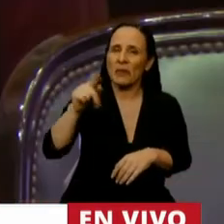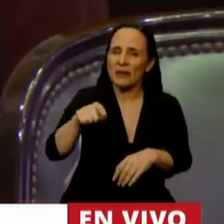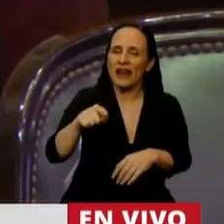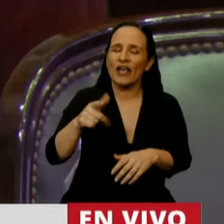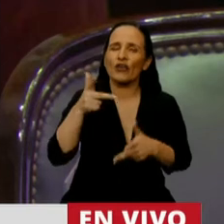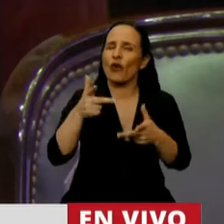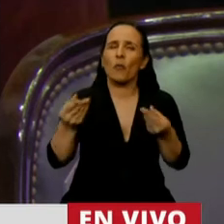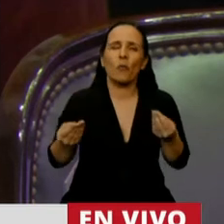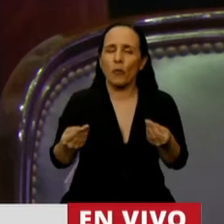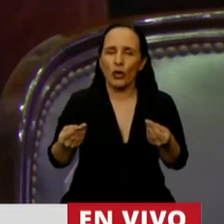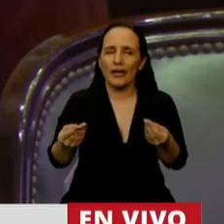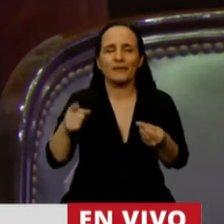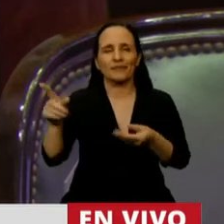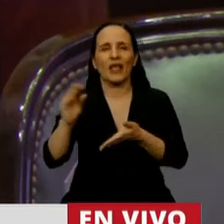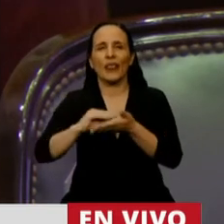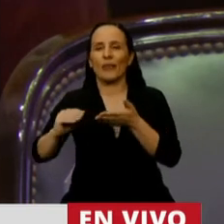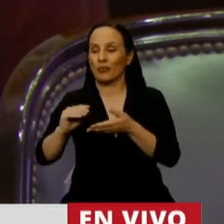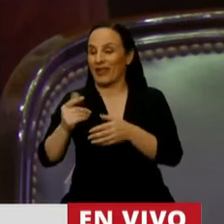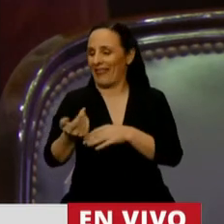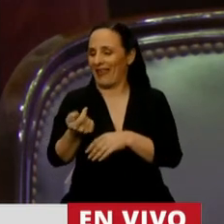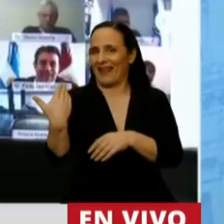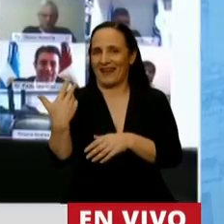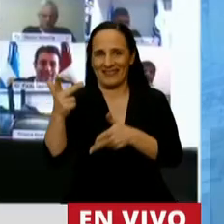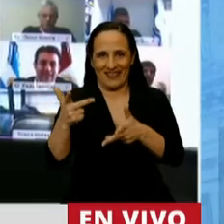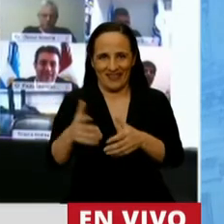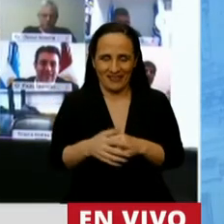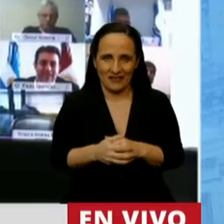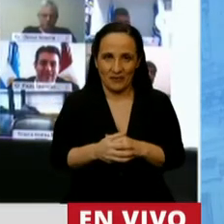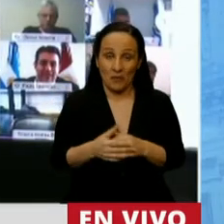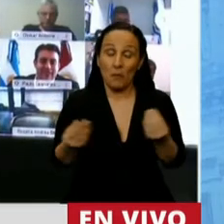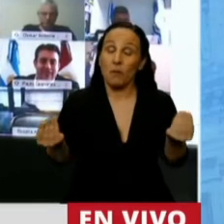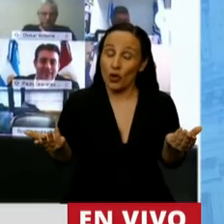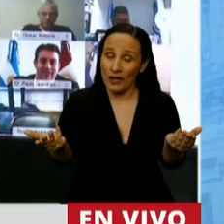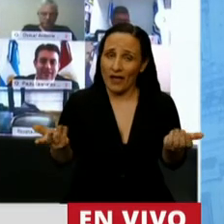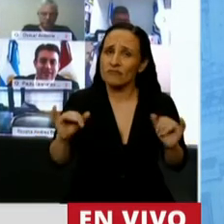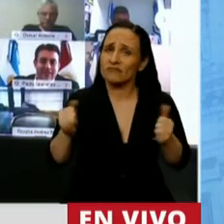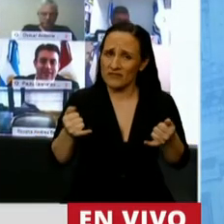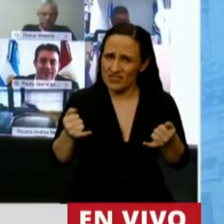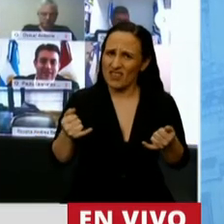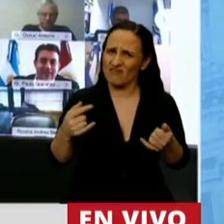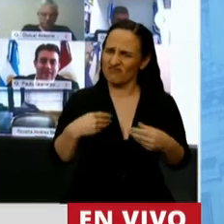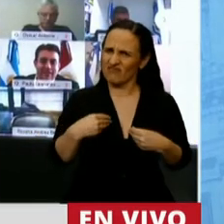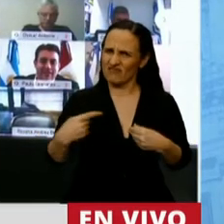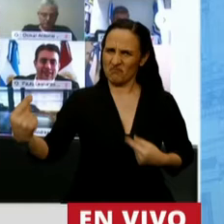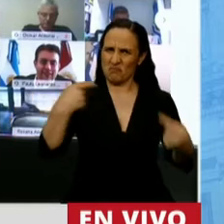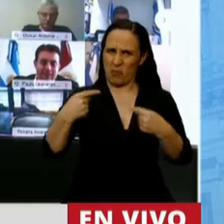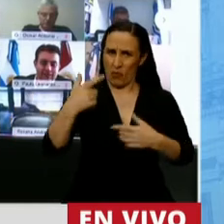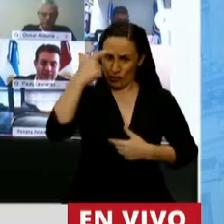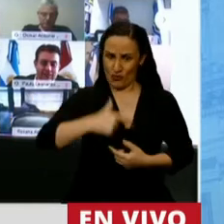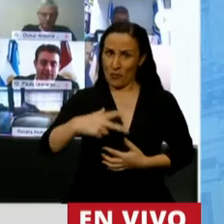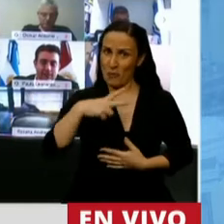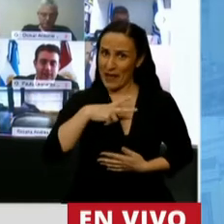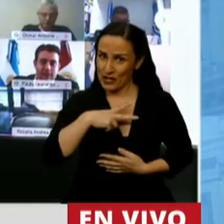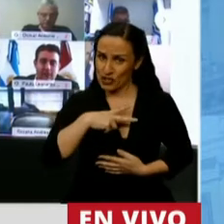principalmente por los dichos de la diputada preopinante, porque efectivamente sí nos sentimos agraviadas, no sólo yo en lo personal,